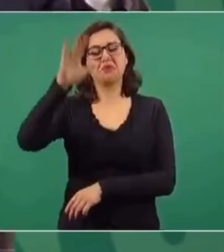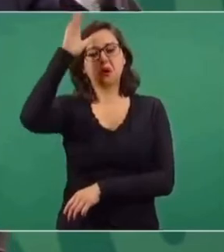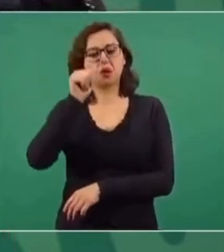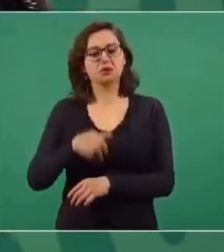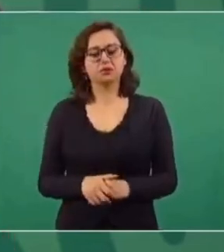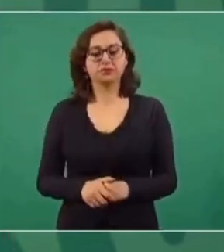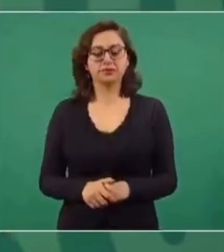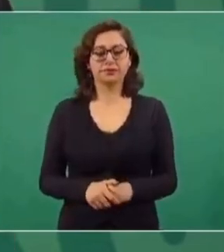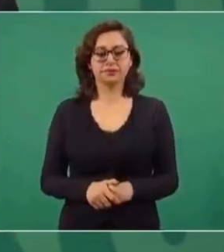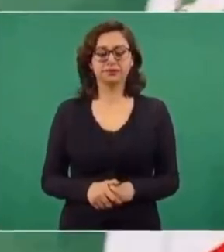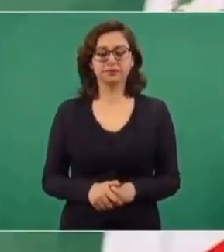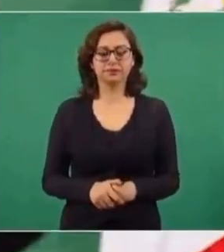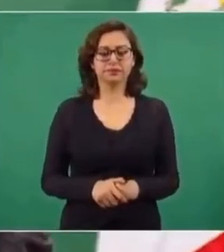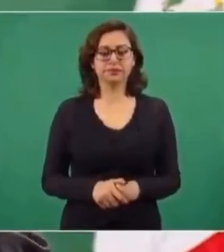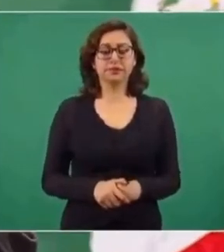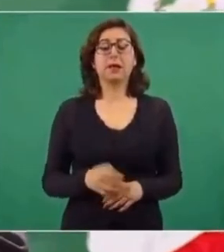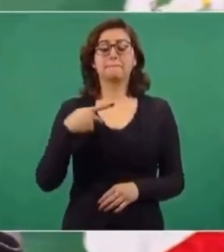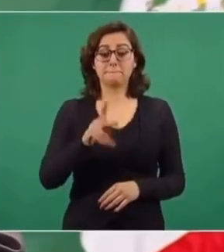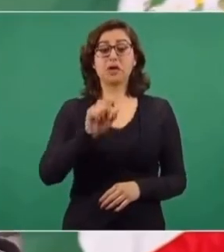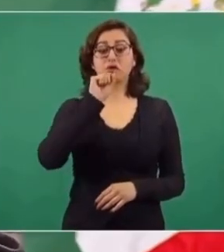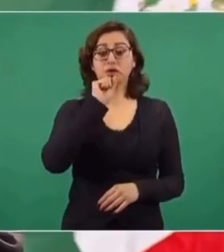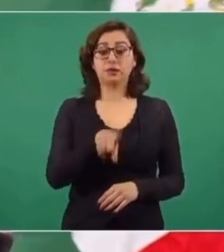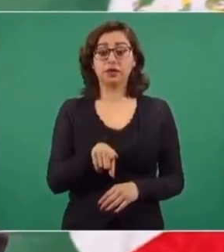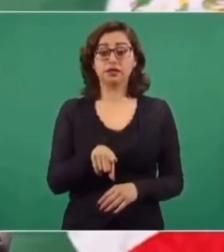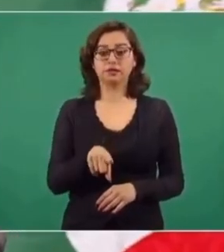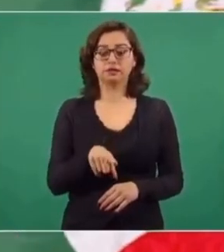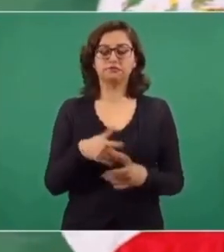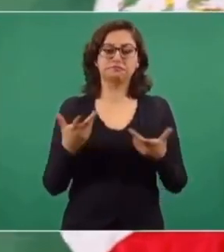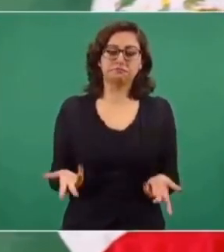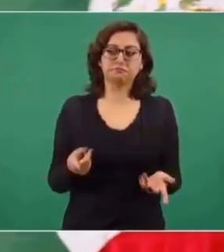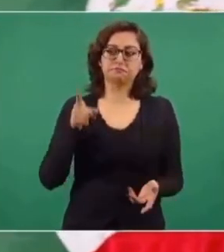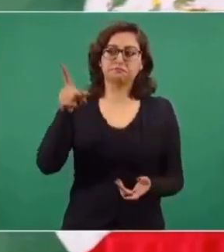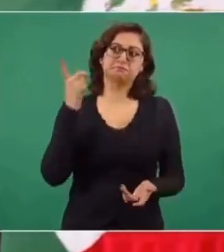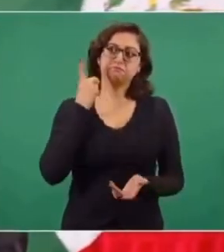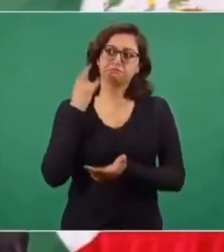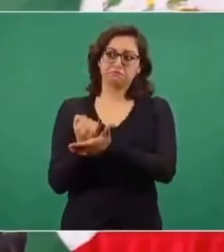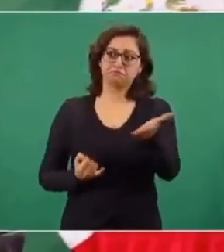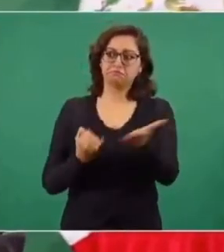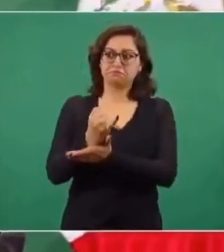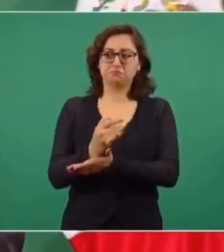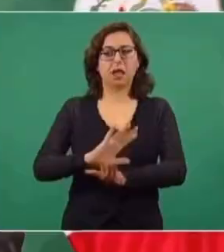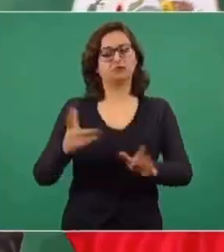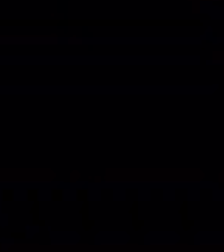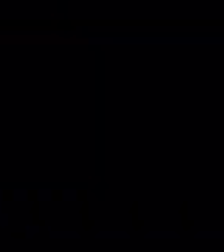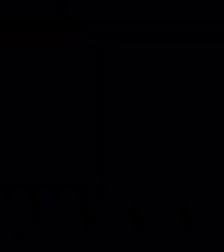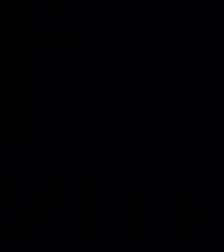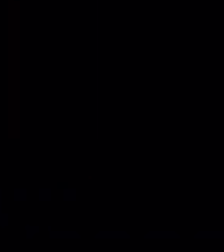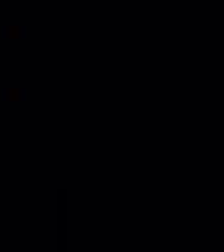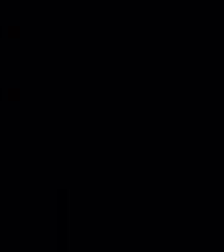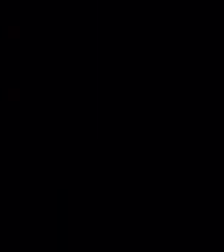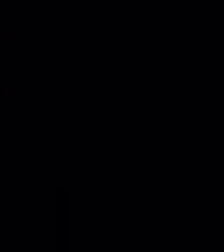voy a respetar la decisión que toma la Cámara de Diputados.